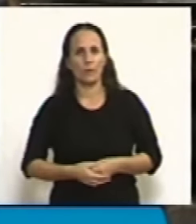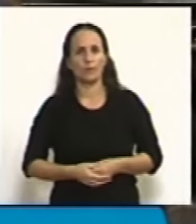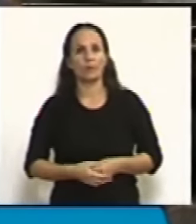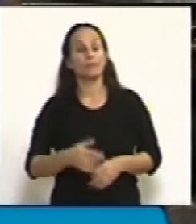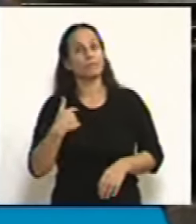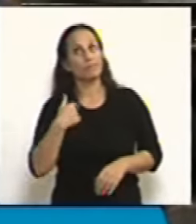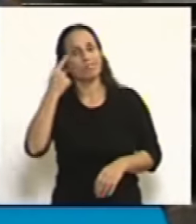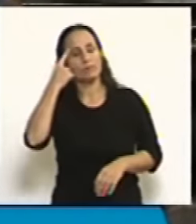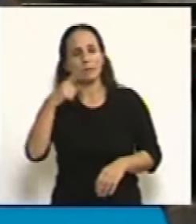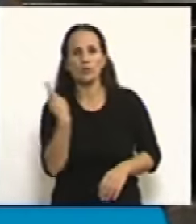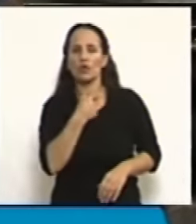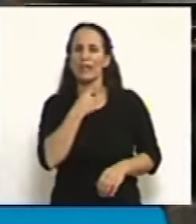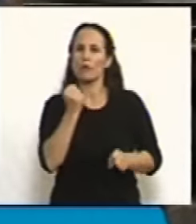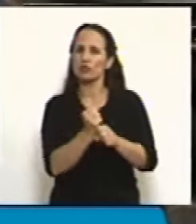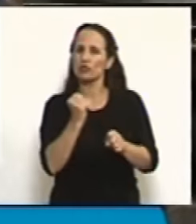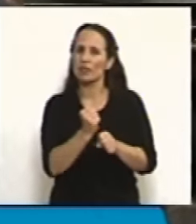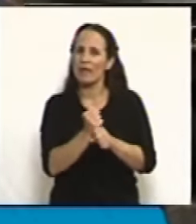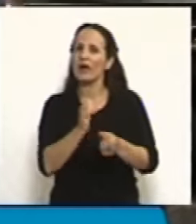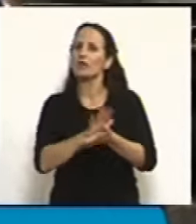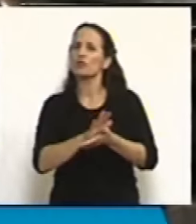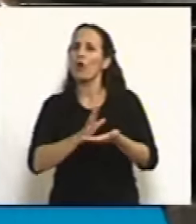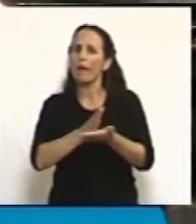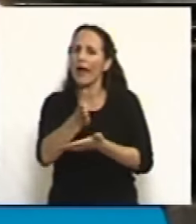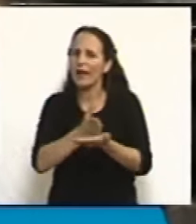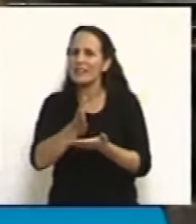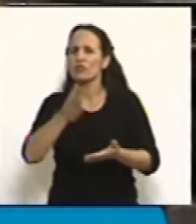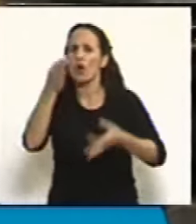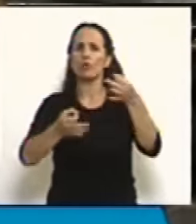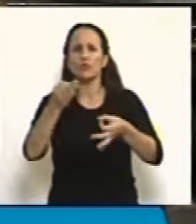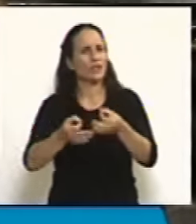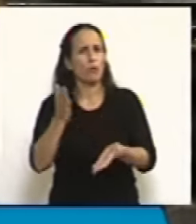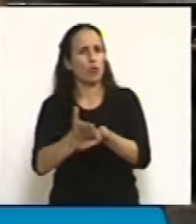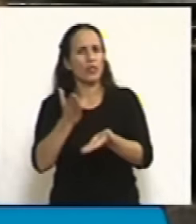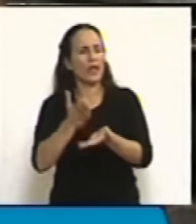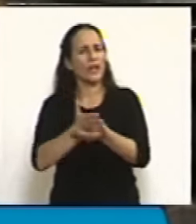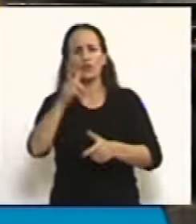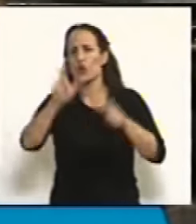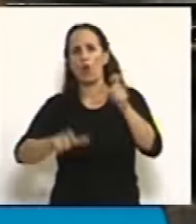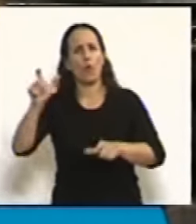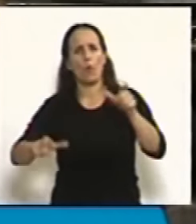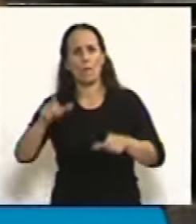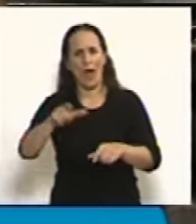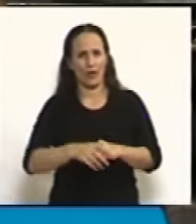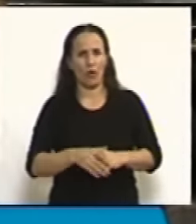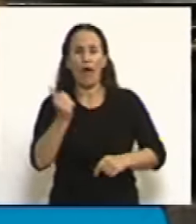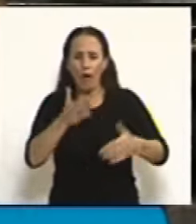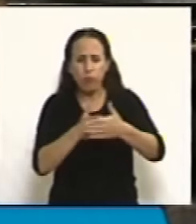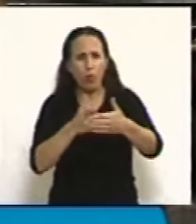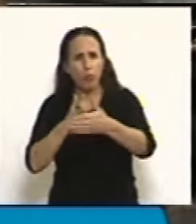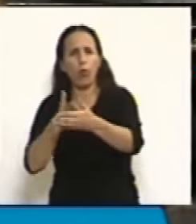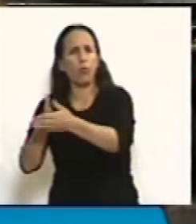Queremos trabajar desde lo que es la visión de acceso a justicia como un derecho humano esencial en la eliminación de los obstáculos,